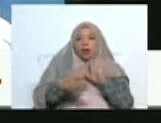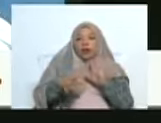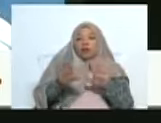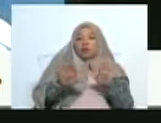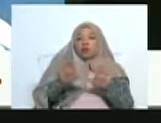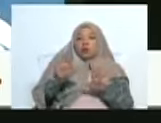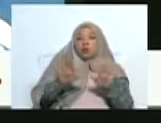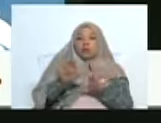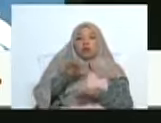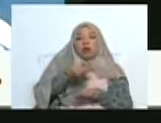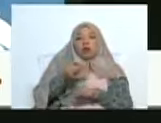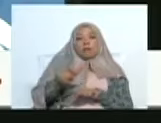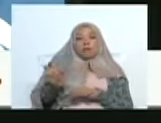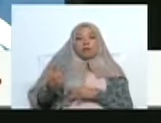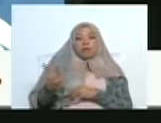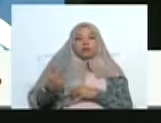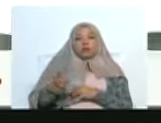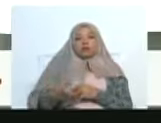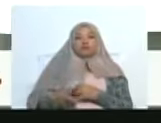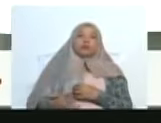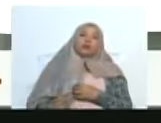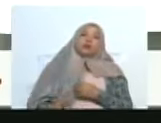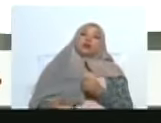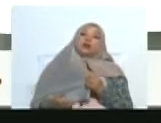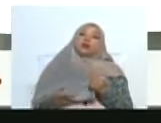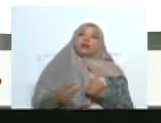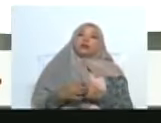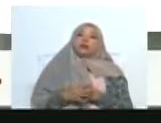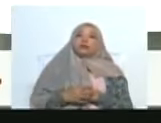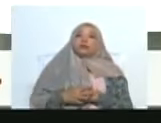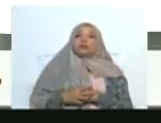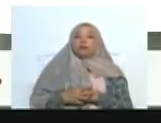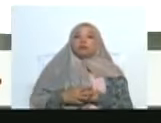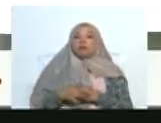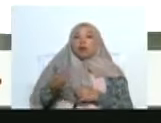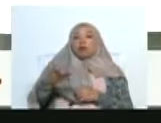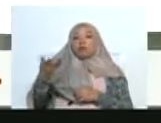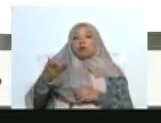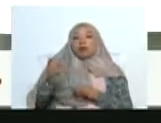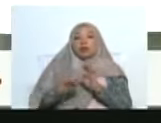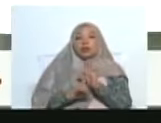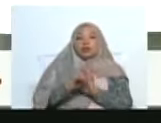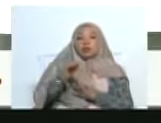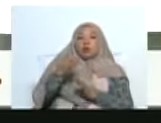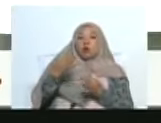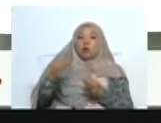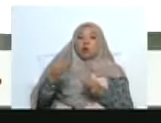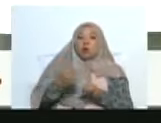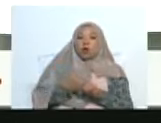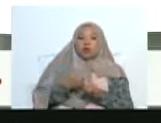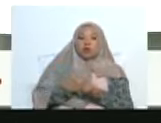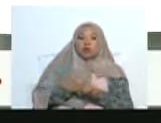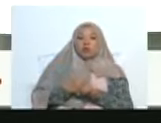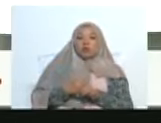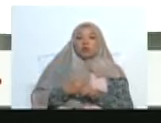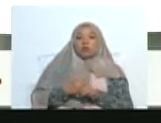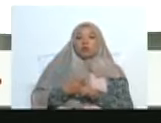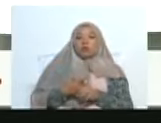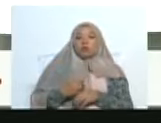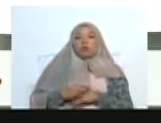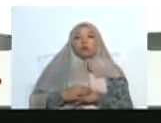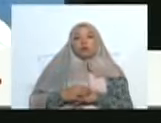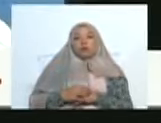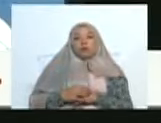diversos que existe sobre el planeta, nos va a permitir ese desarrollo de esa potencialidad, tener como